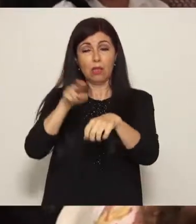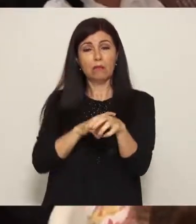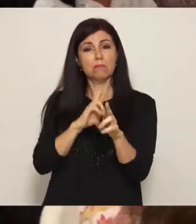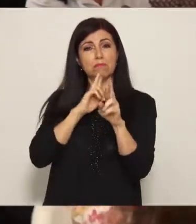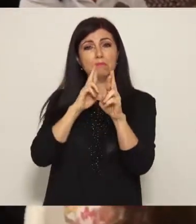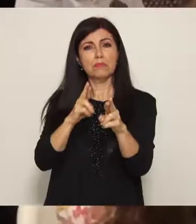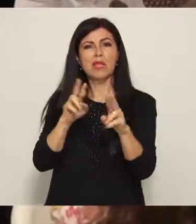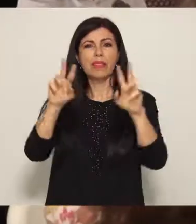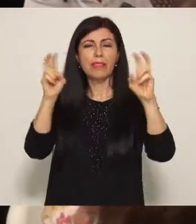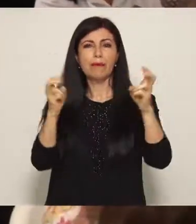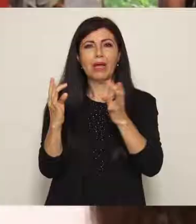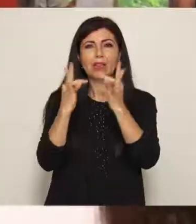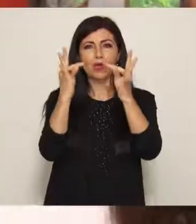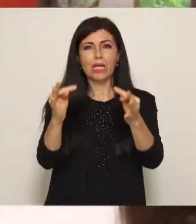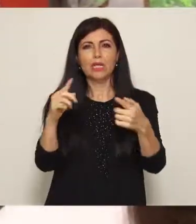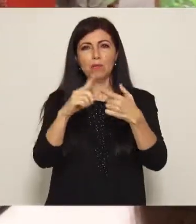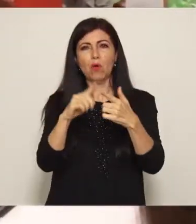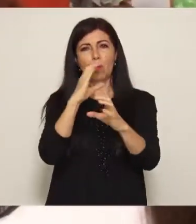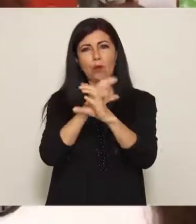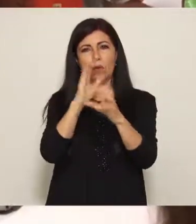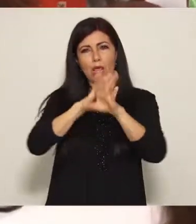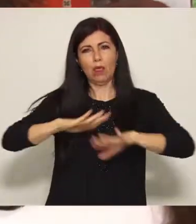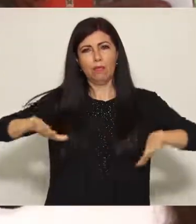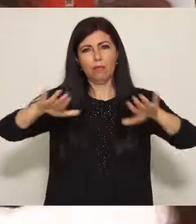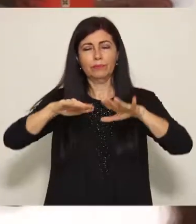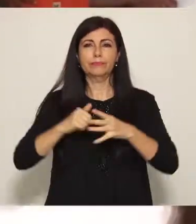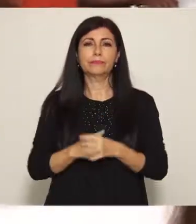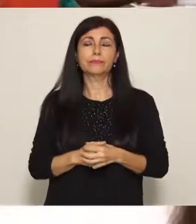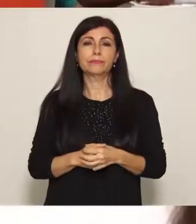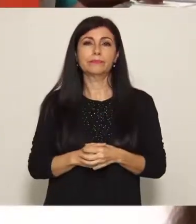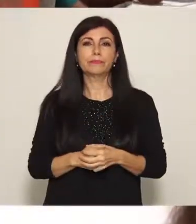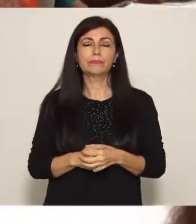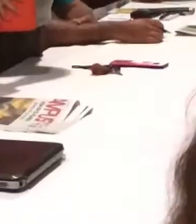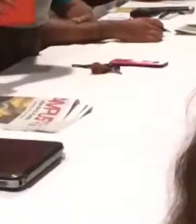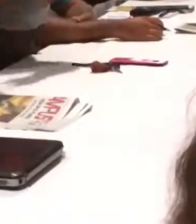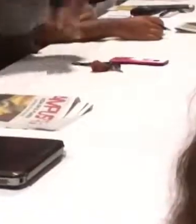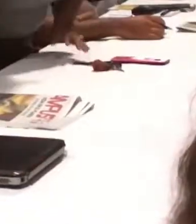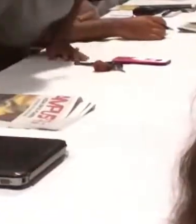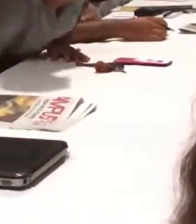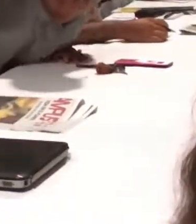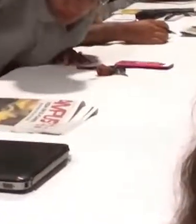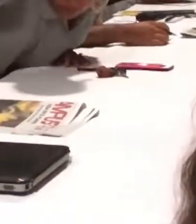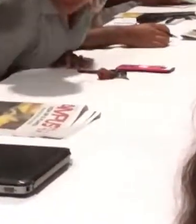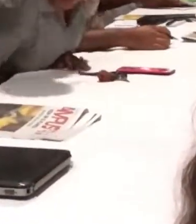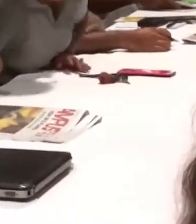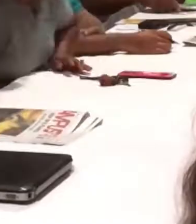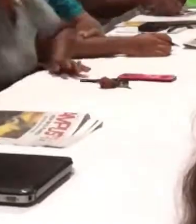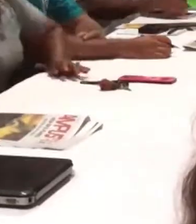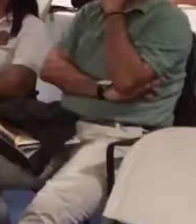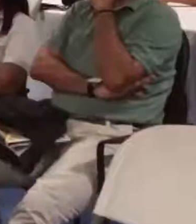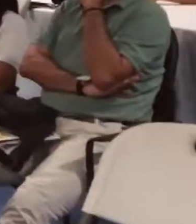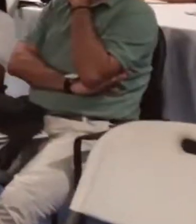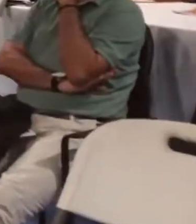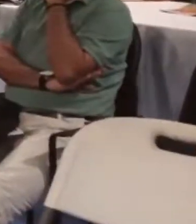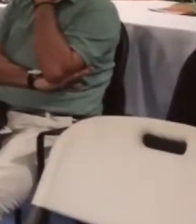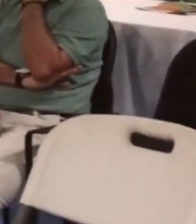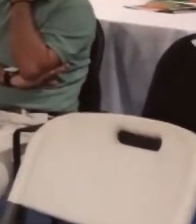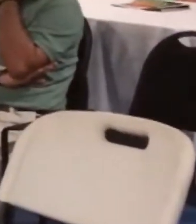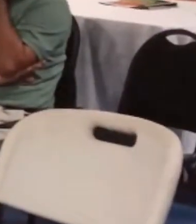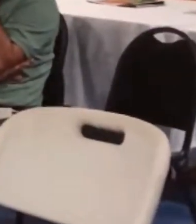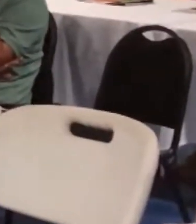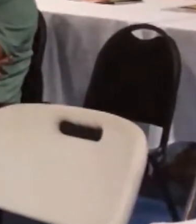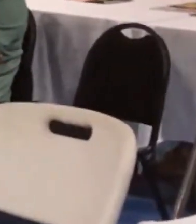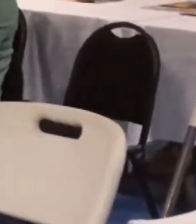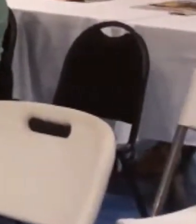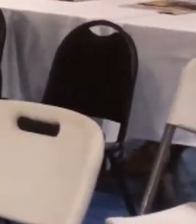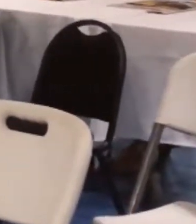comunales, guardaparques y microempresarios los resultados de la investigación que realiza la Universidad Nacional en los temas de turismo y